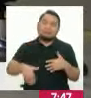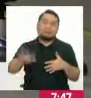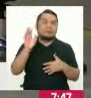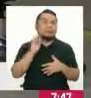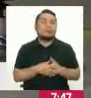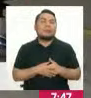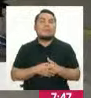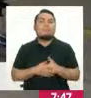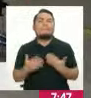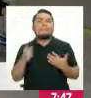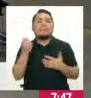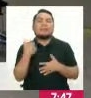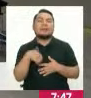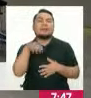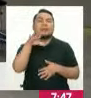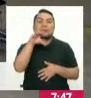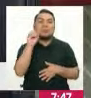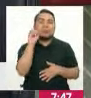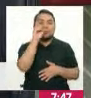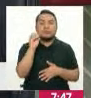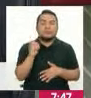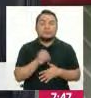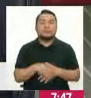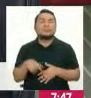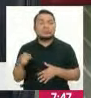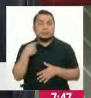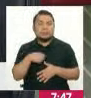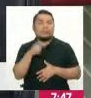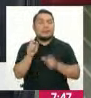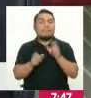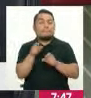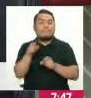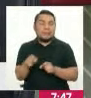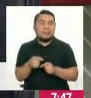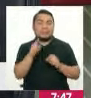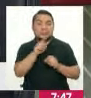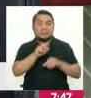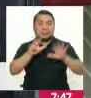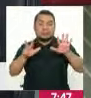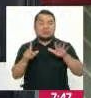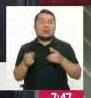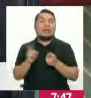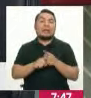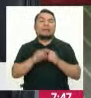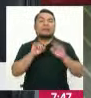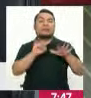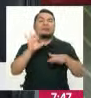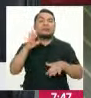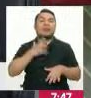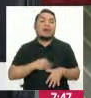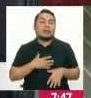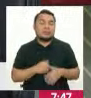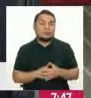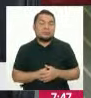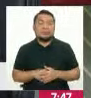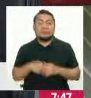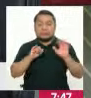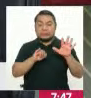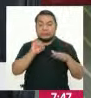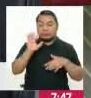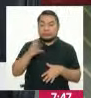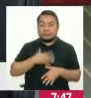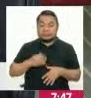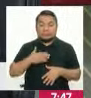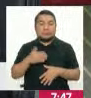el 50% constituyen personas de 18 a 65 años y de 65